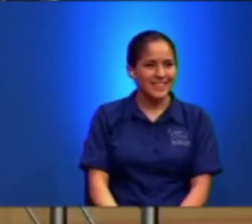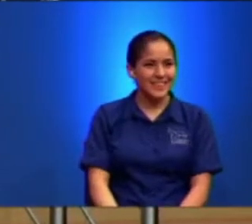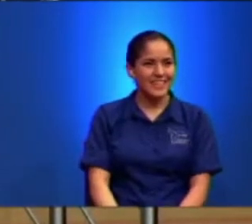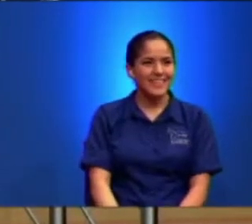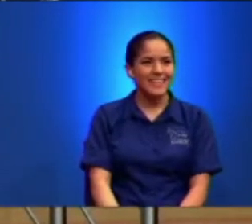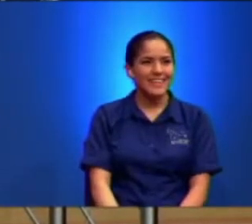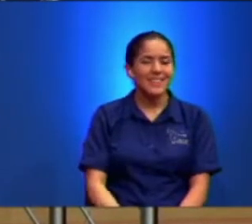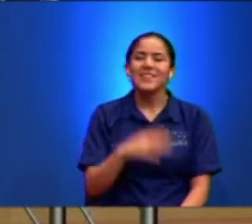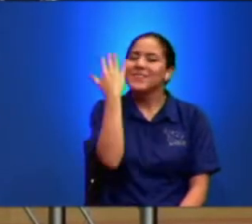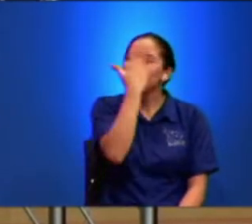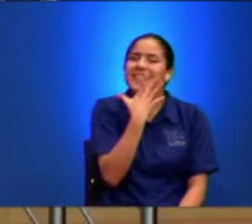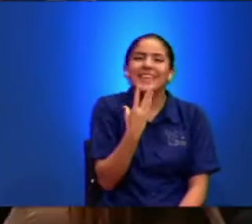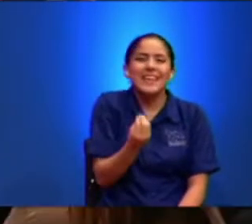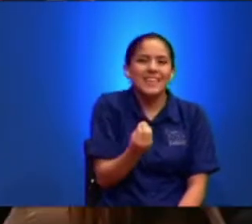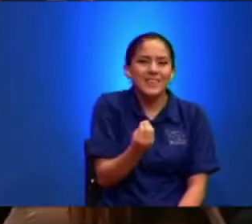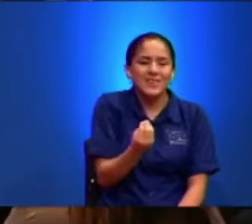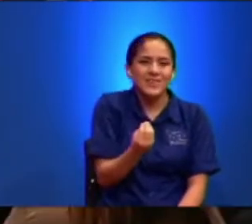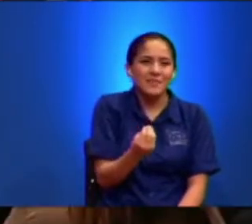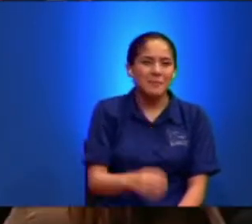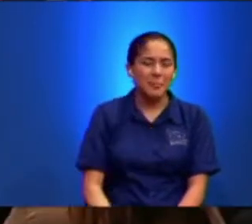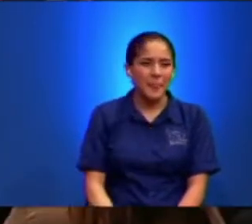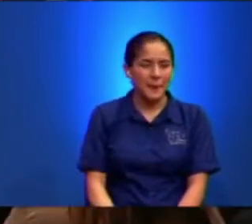Que Lindos Son Los Niños Bueno